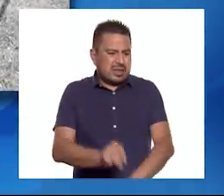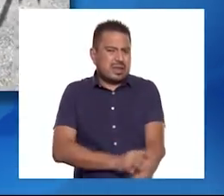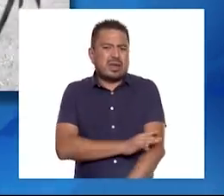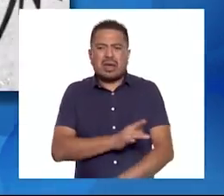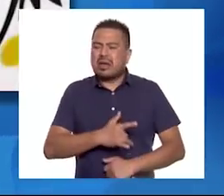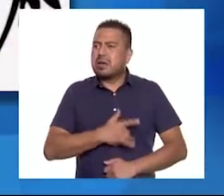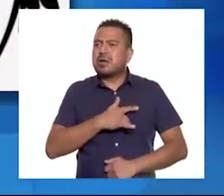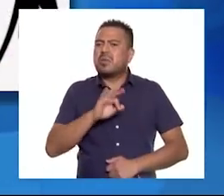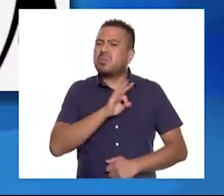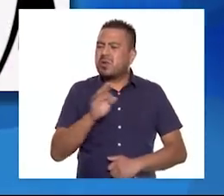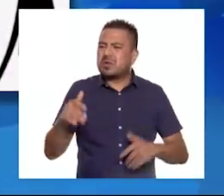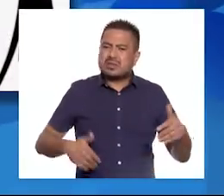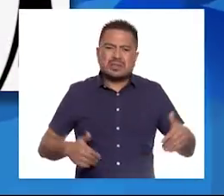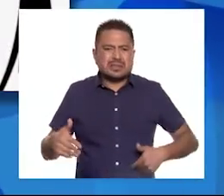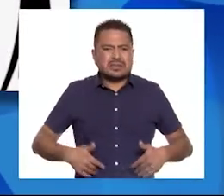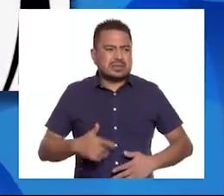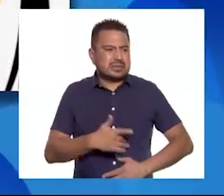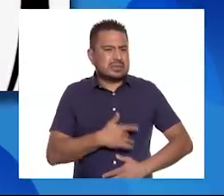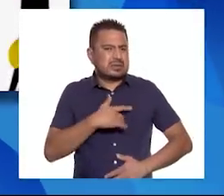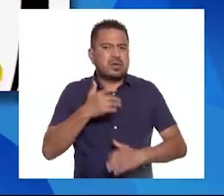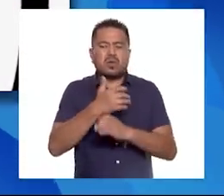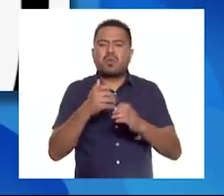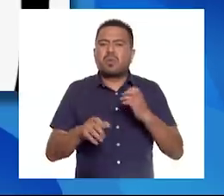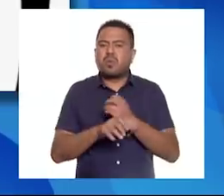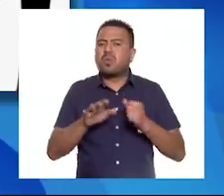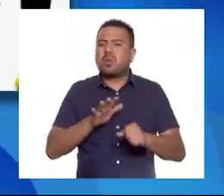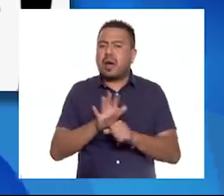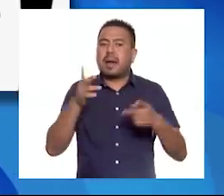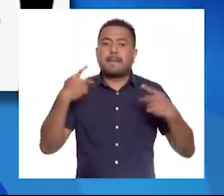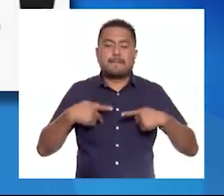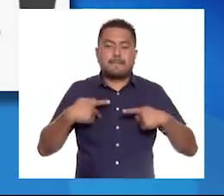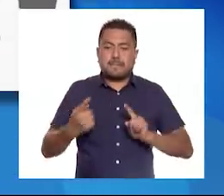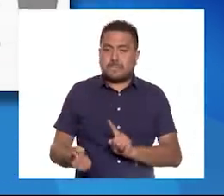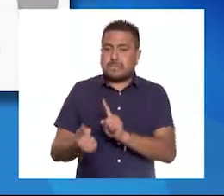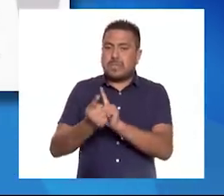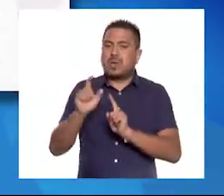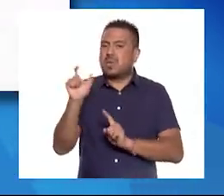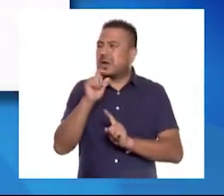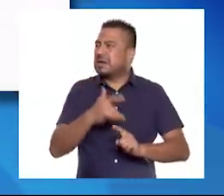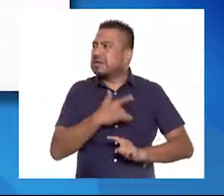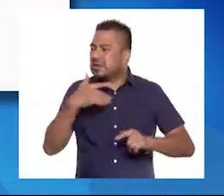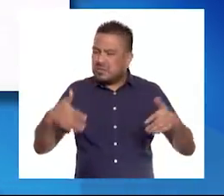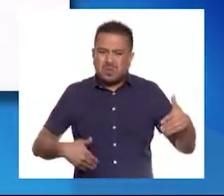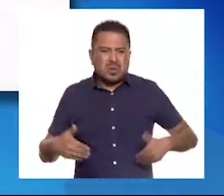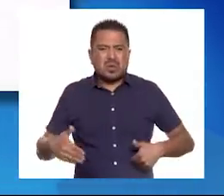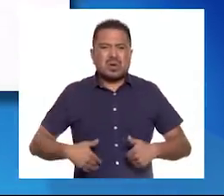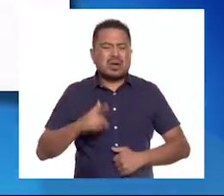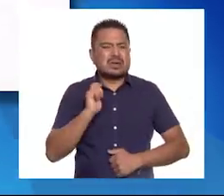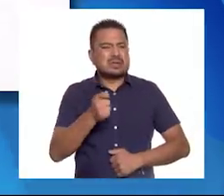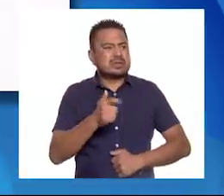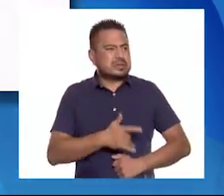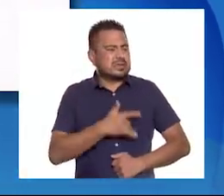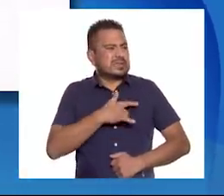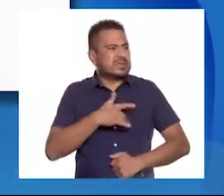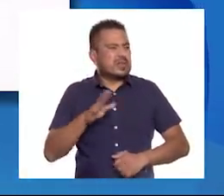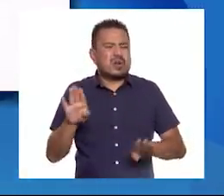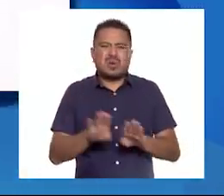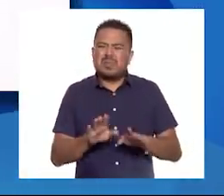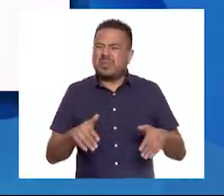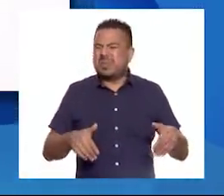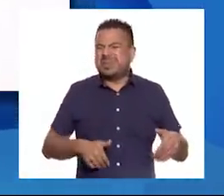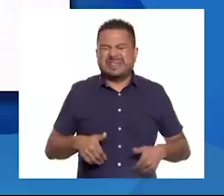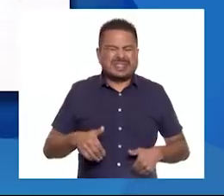Podemos sentirnos molestos ante una situación o una persona. Cuando estamos molestos, tenemos la sensación de incomodidad.